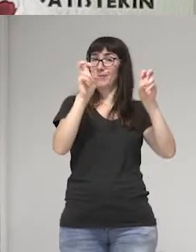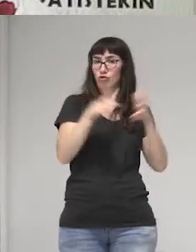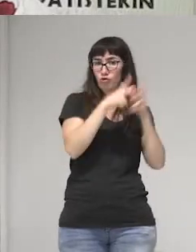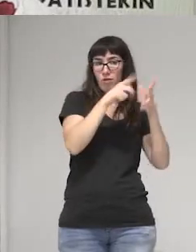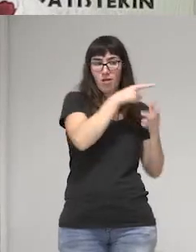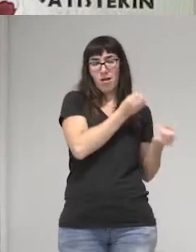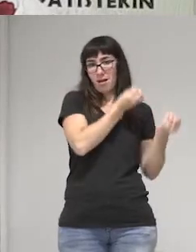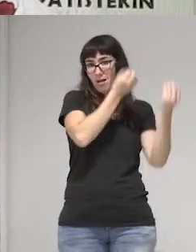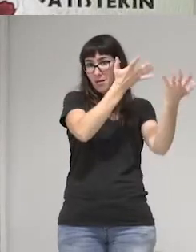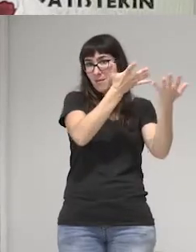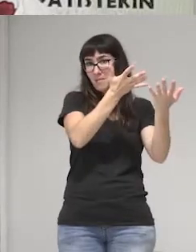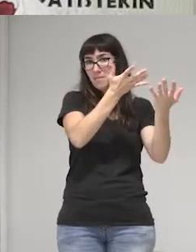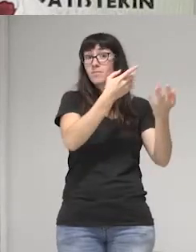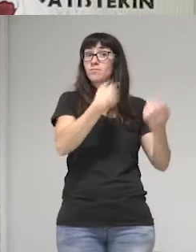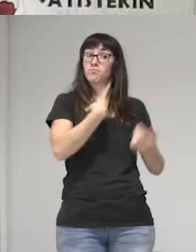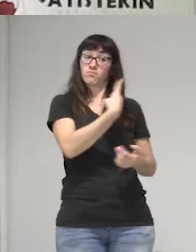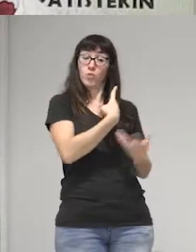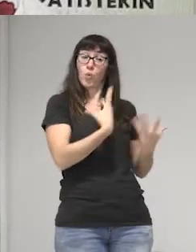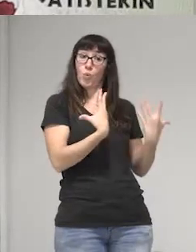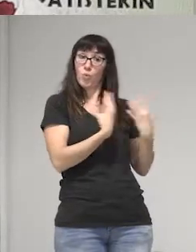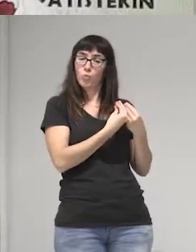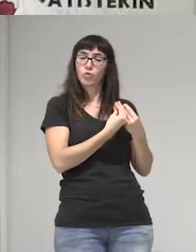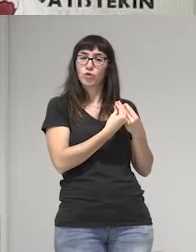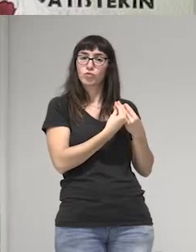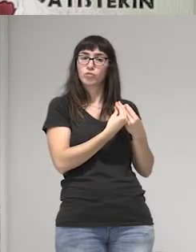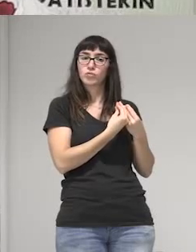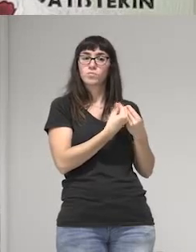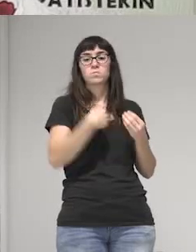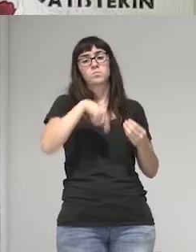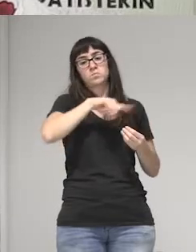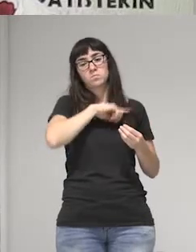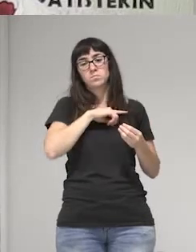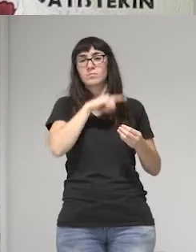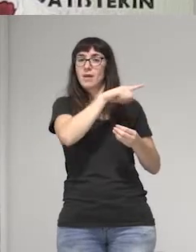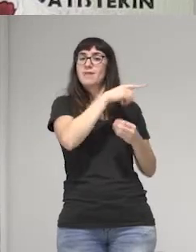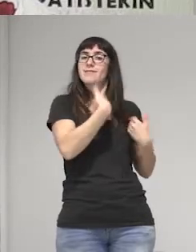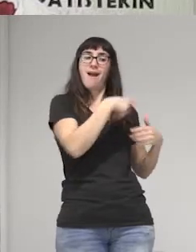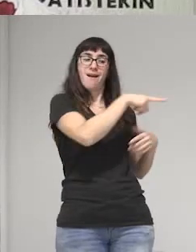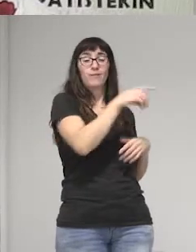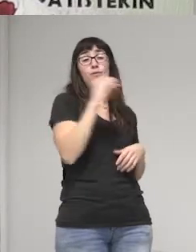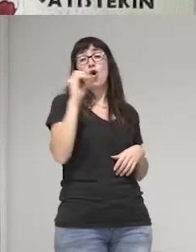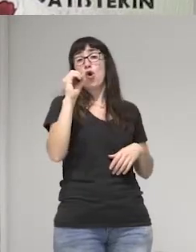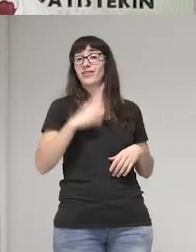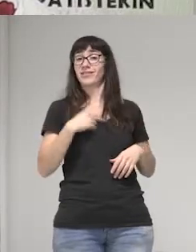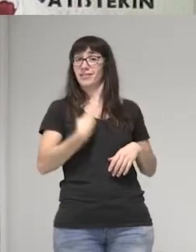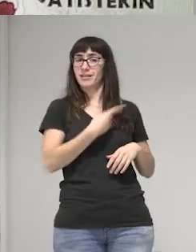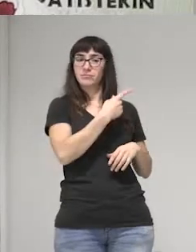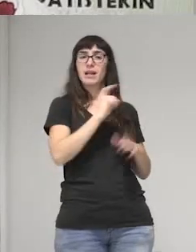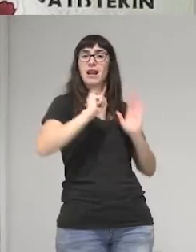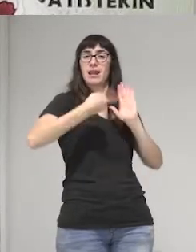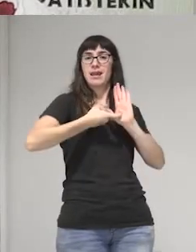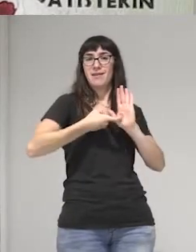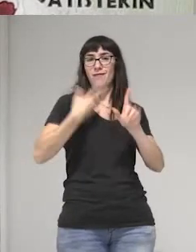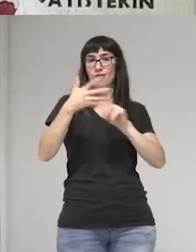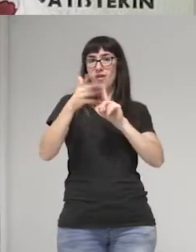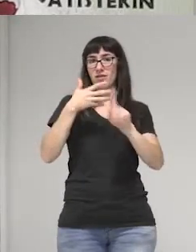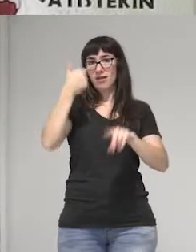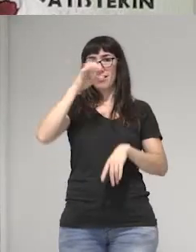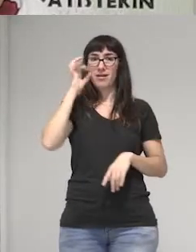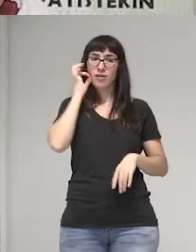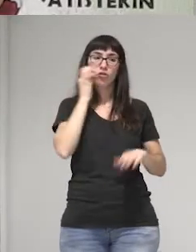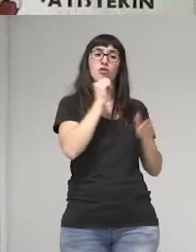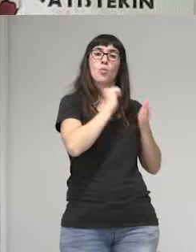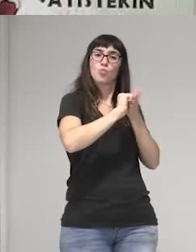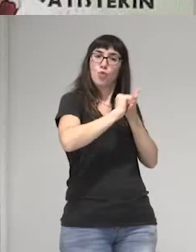Construimos, bueno, ellas ya tenían un borrador de la ley de identidad de género, la construí,